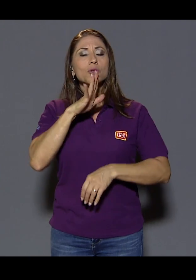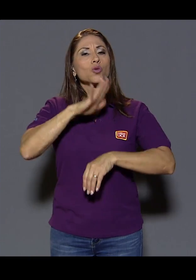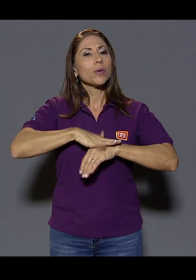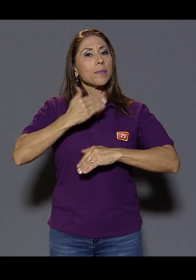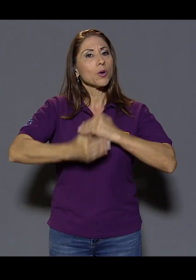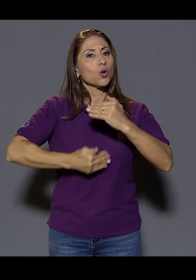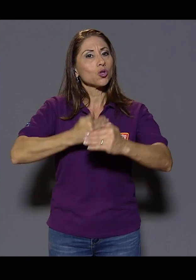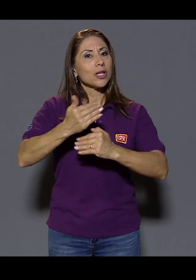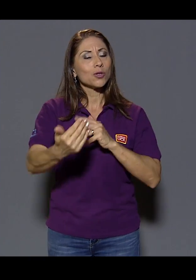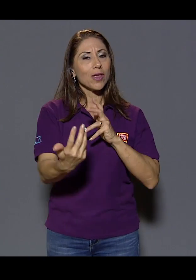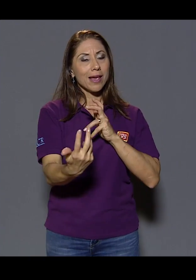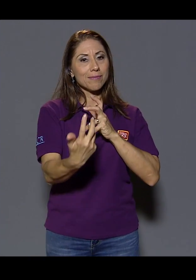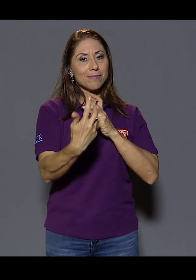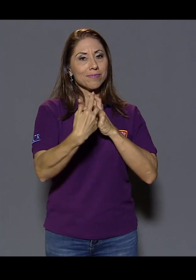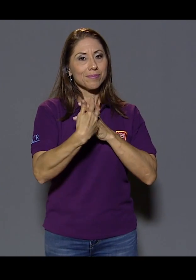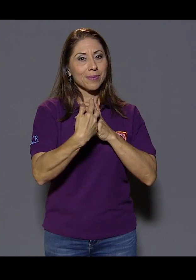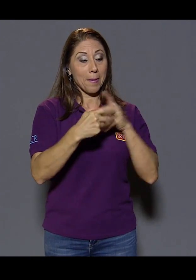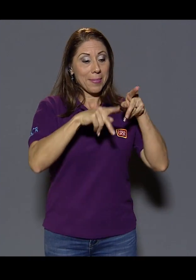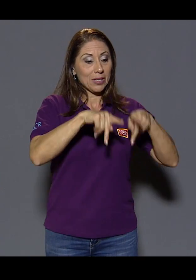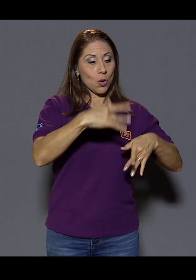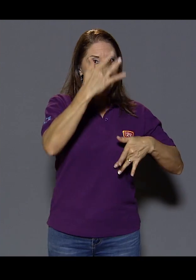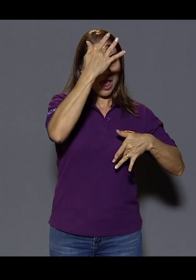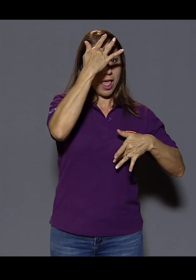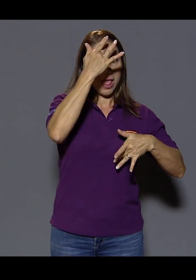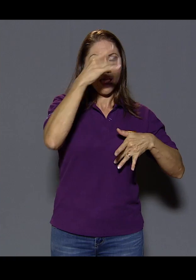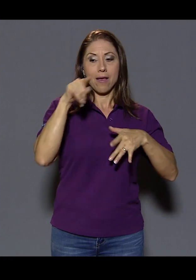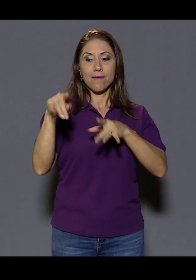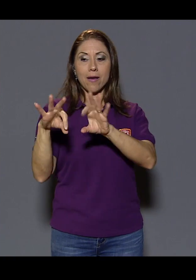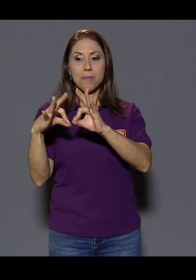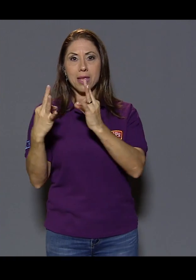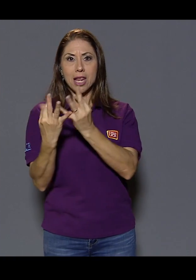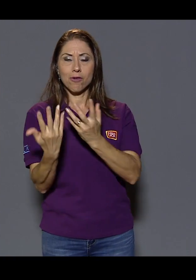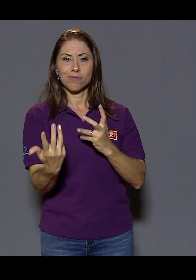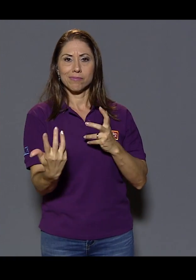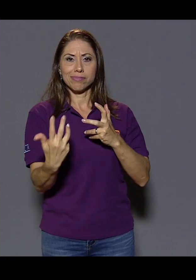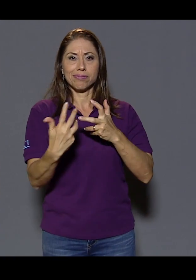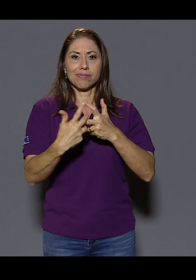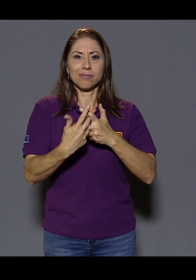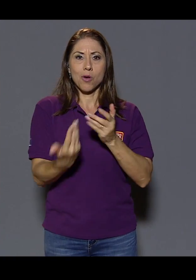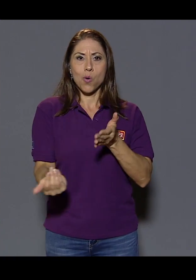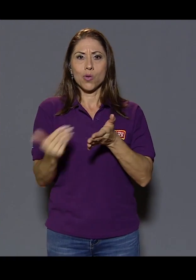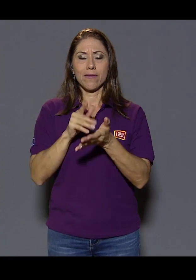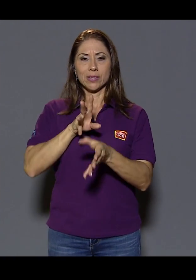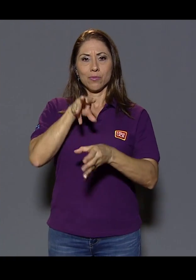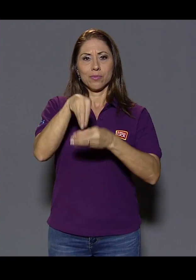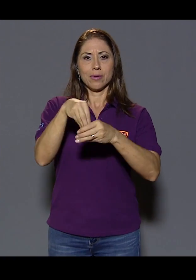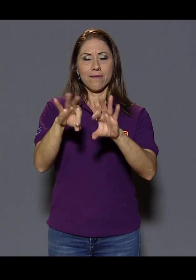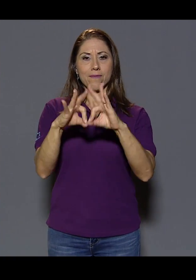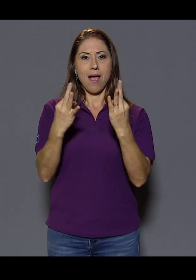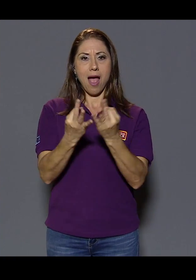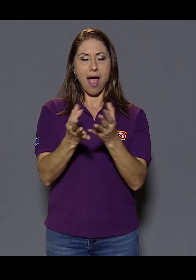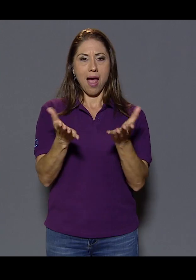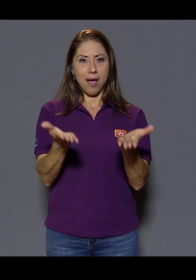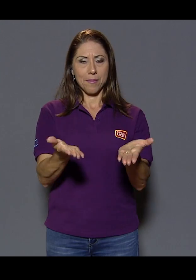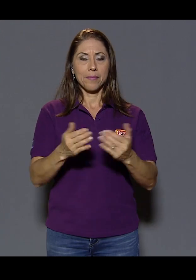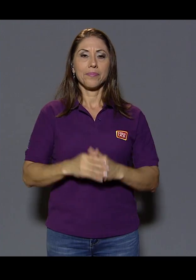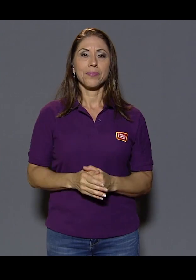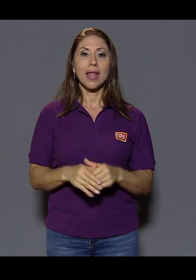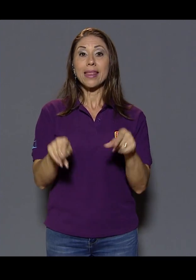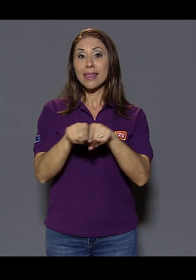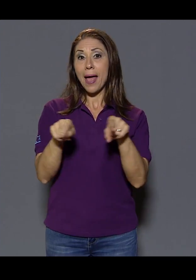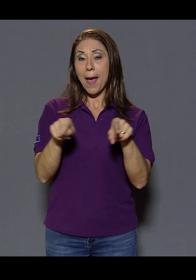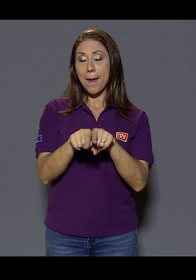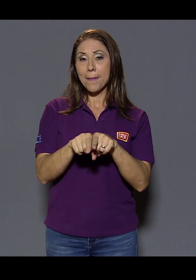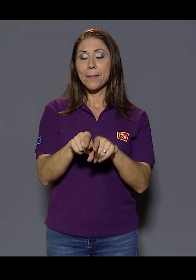de adaptación tanto de la familia como de los pacientes para reintegrarse a sus núcleos familiares. Entonces, también